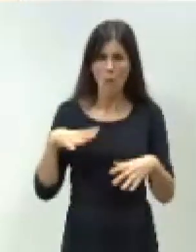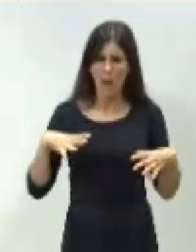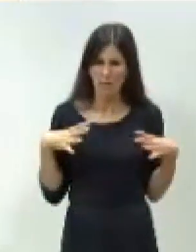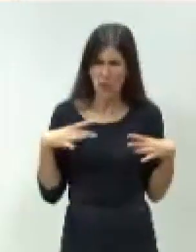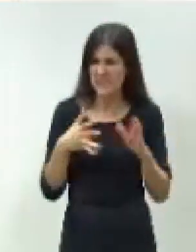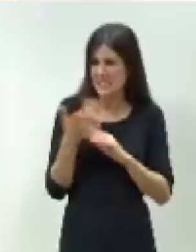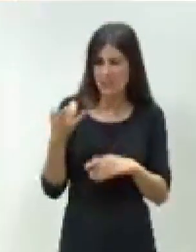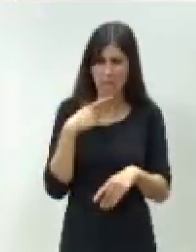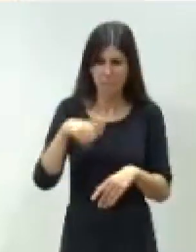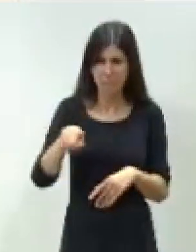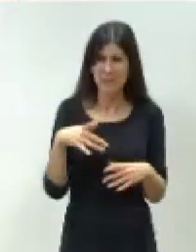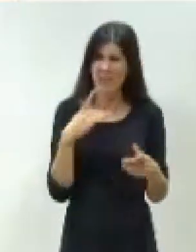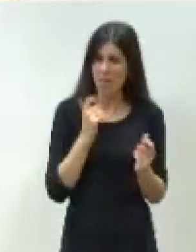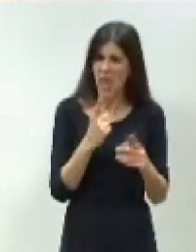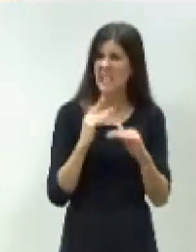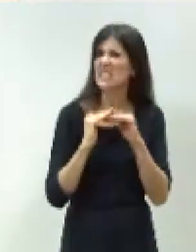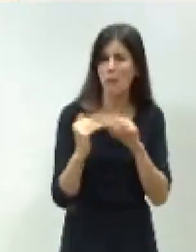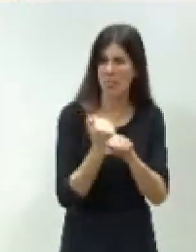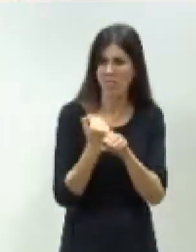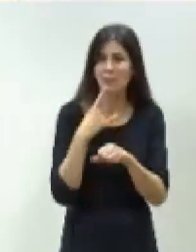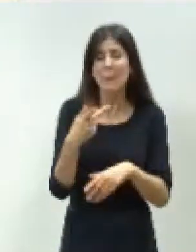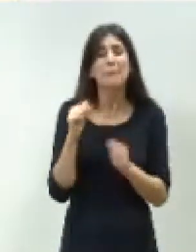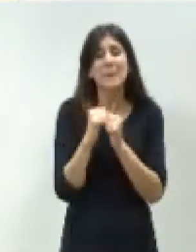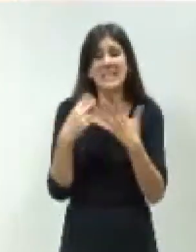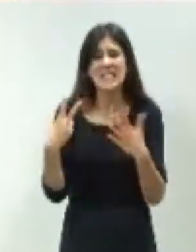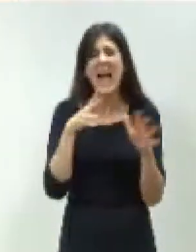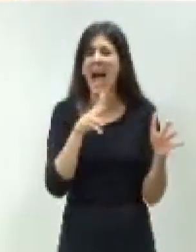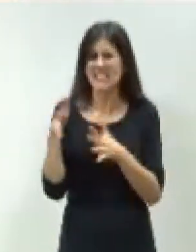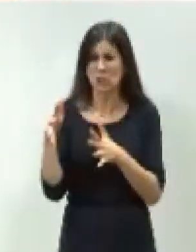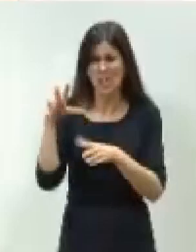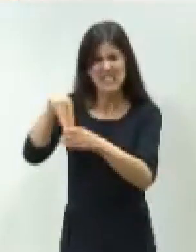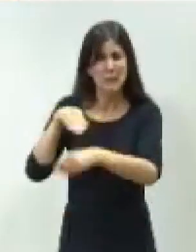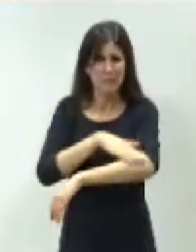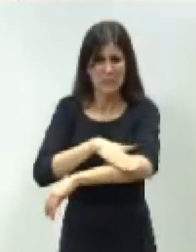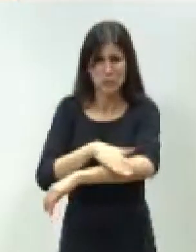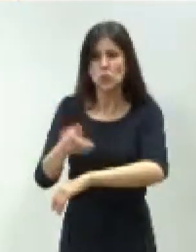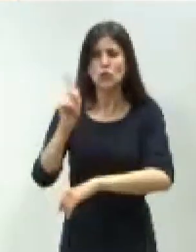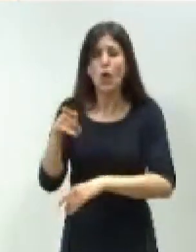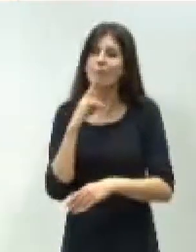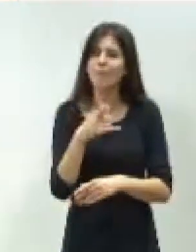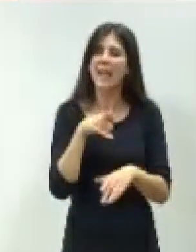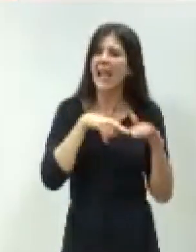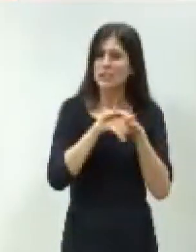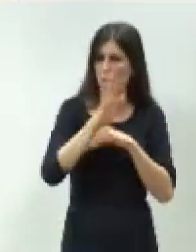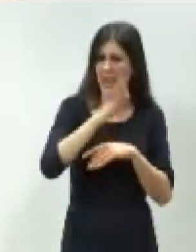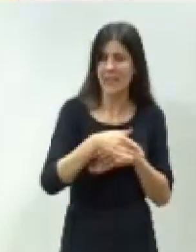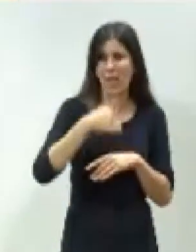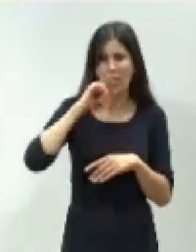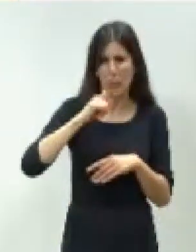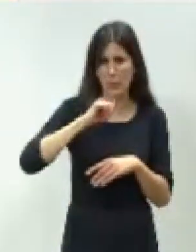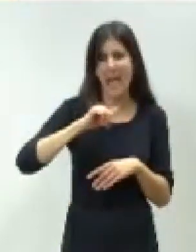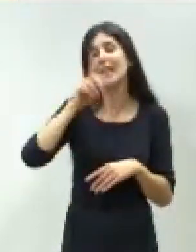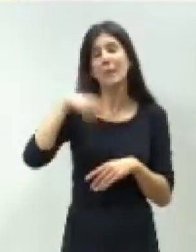Señora García, 27 asesores en su ministerio. Solo tiene usted la gestión directa en Ceuta y Melilla y no sabe nada sobre la